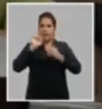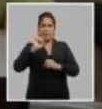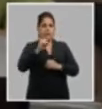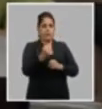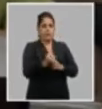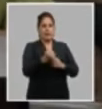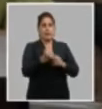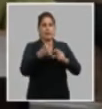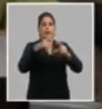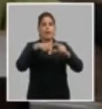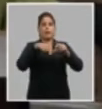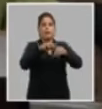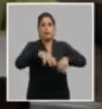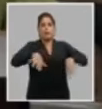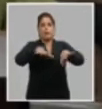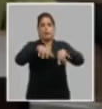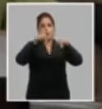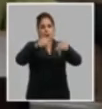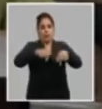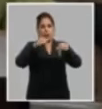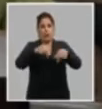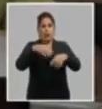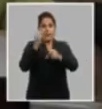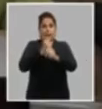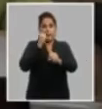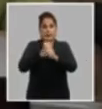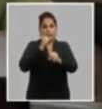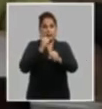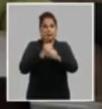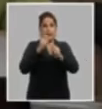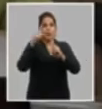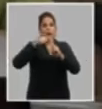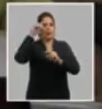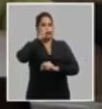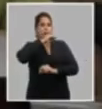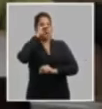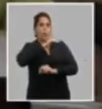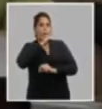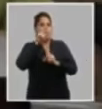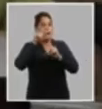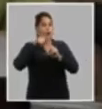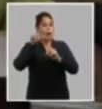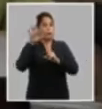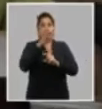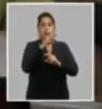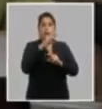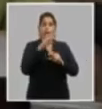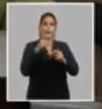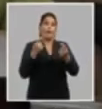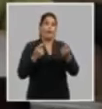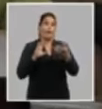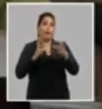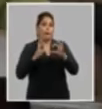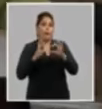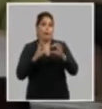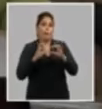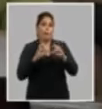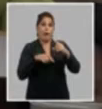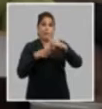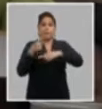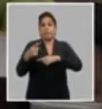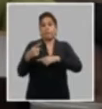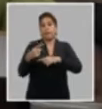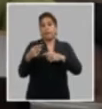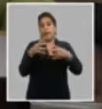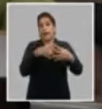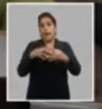exigencias del contexto y el empleo efectivo de las tecnologías ante la feroz guerra cultural a que está sometido nuestro país